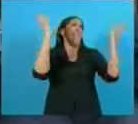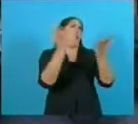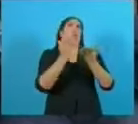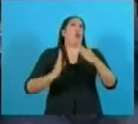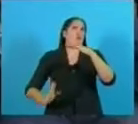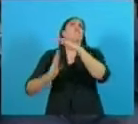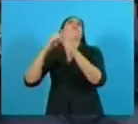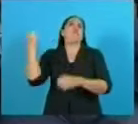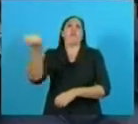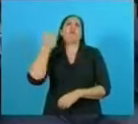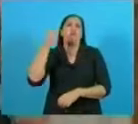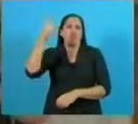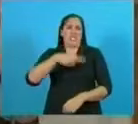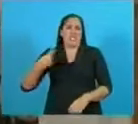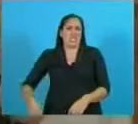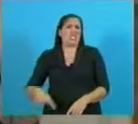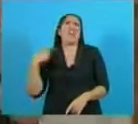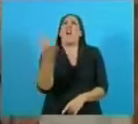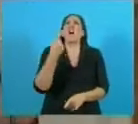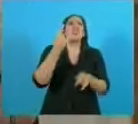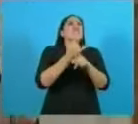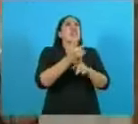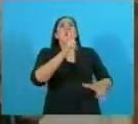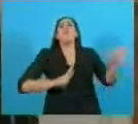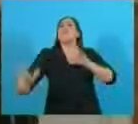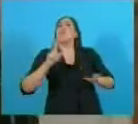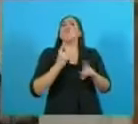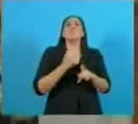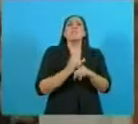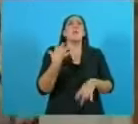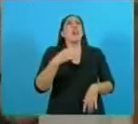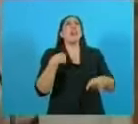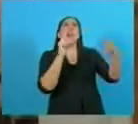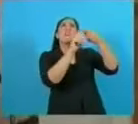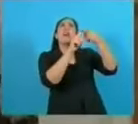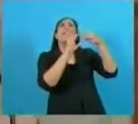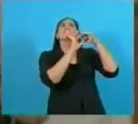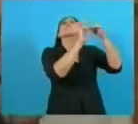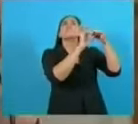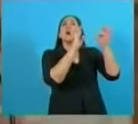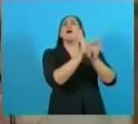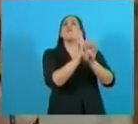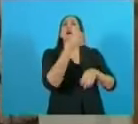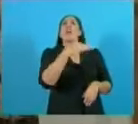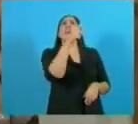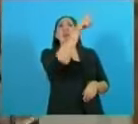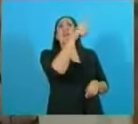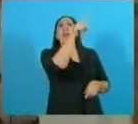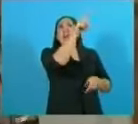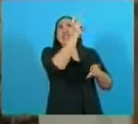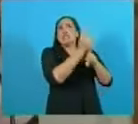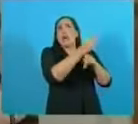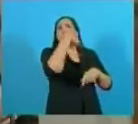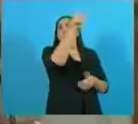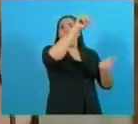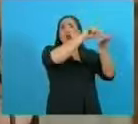¿Cómo si toda la vida nos dijeron que teníamos que tener relaciones carnales con aquellos que nunca nos daban nada y nos sacaban todo? No vamos